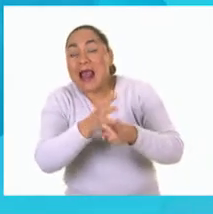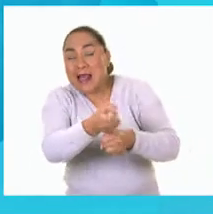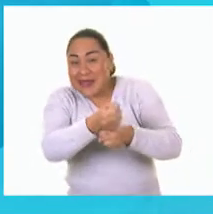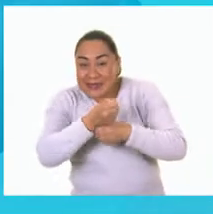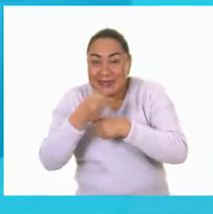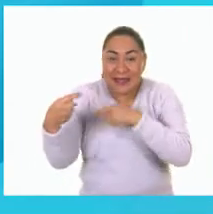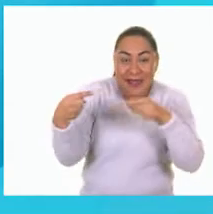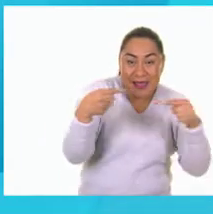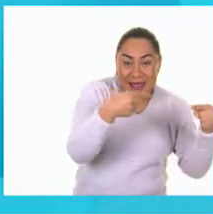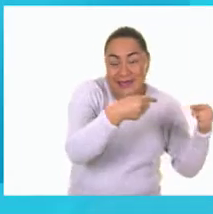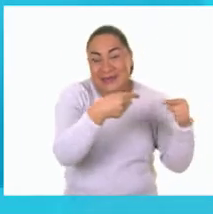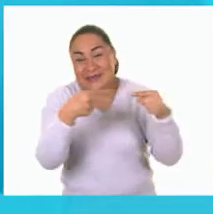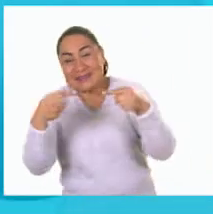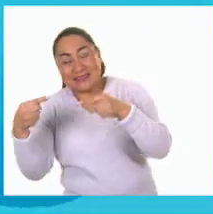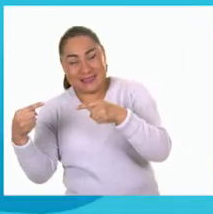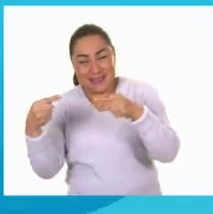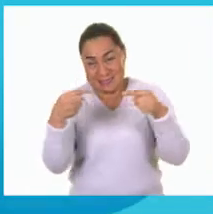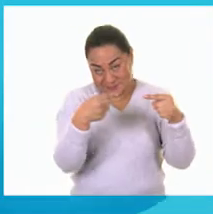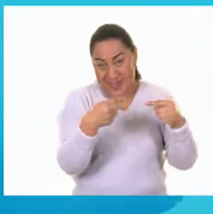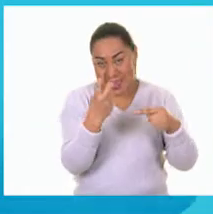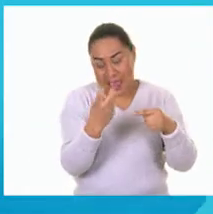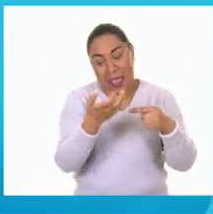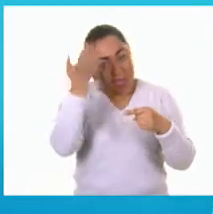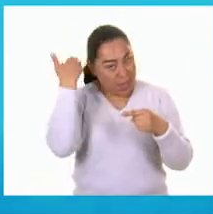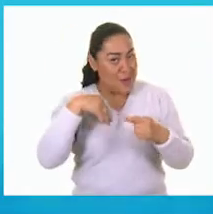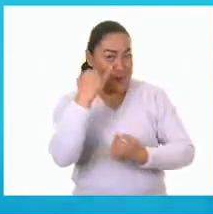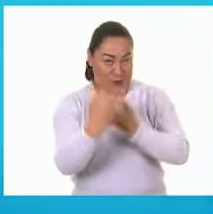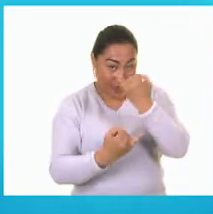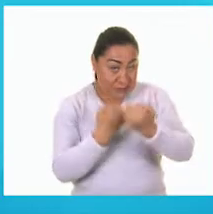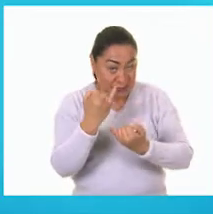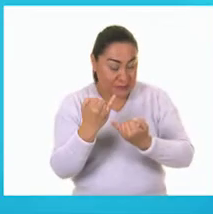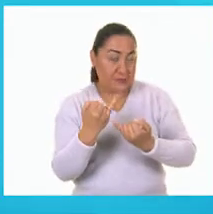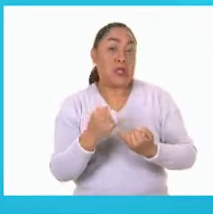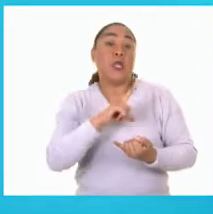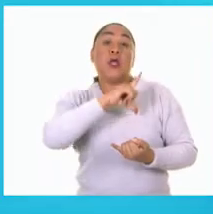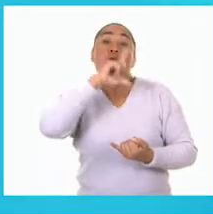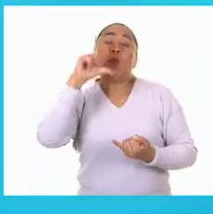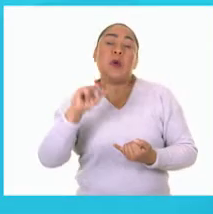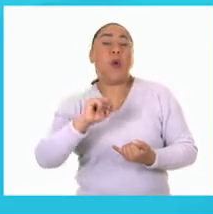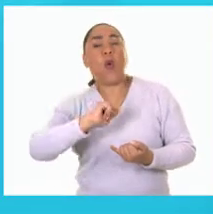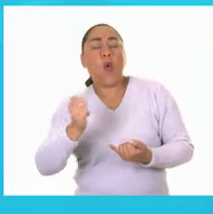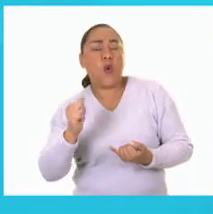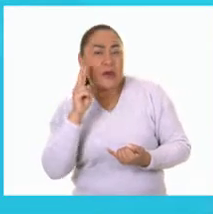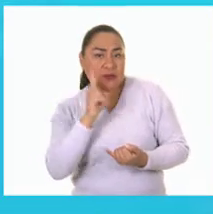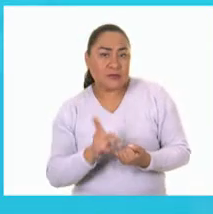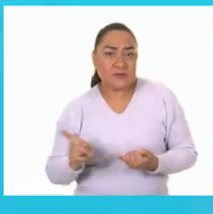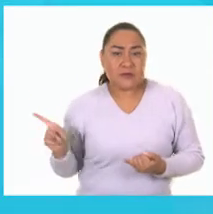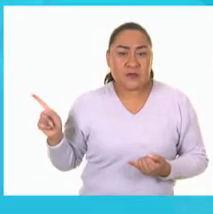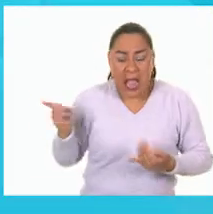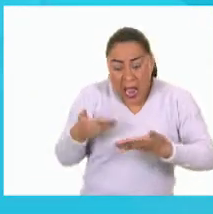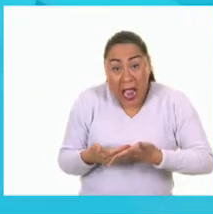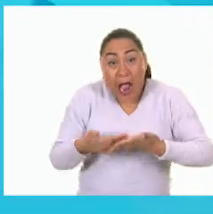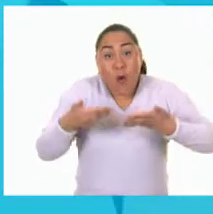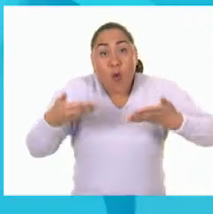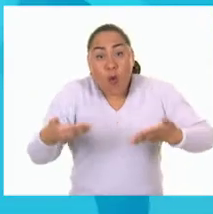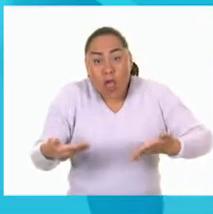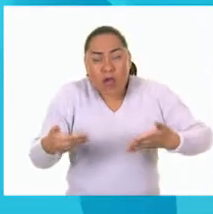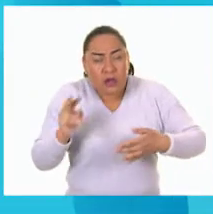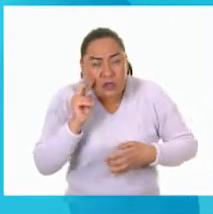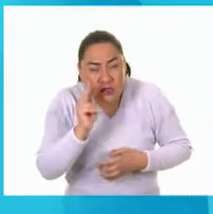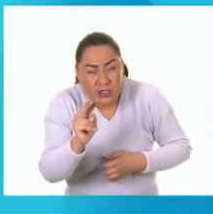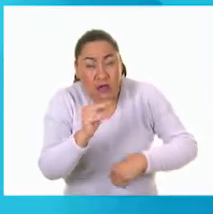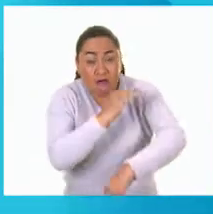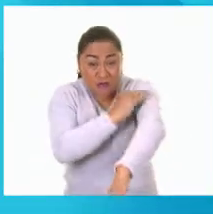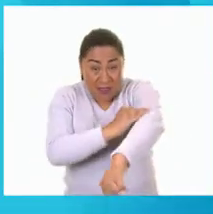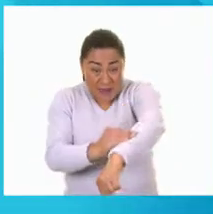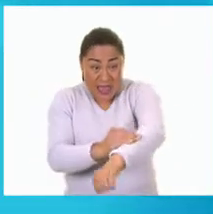fuerte para cruzarlo hacia su lado. Muy bien. Y en la foto que dice ahora, vemos también a la familia que está